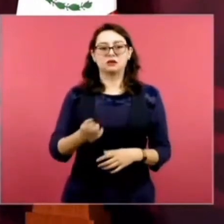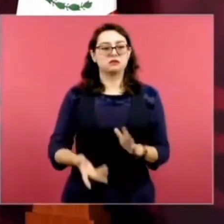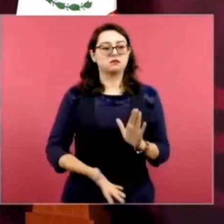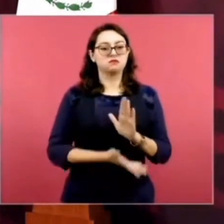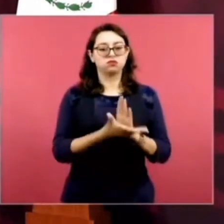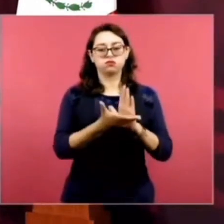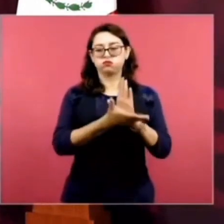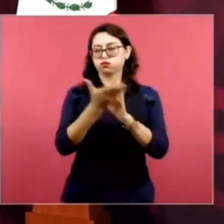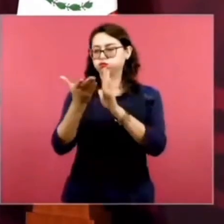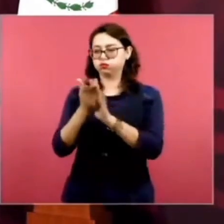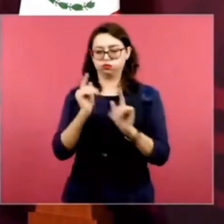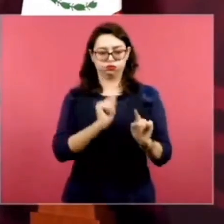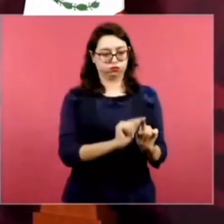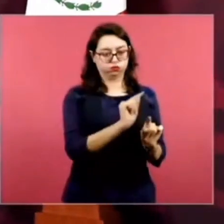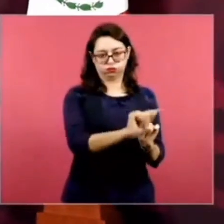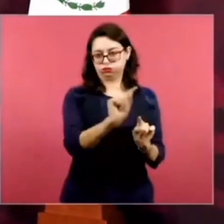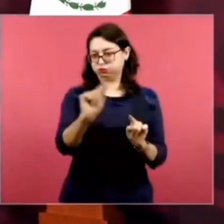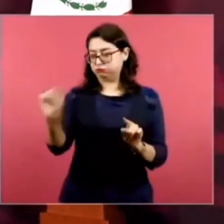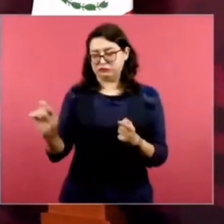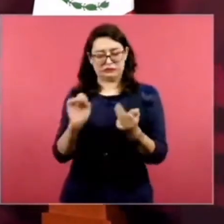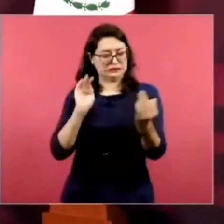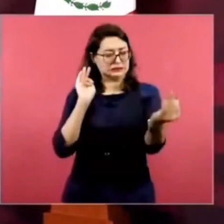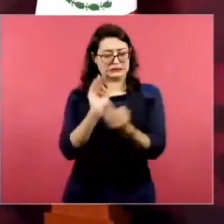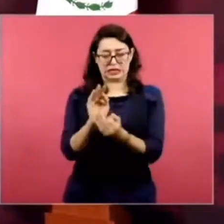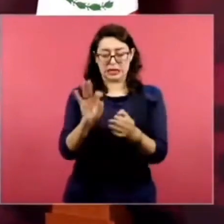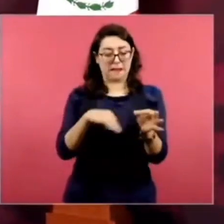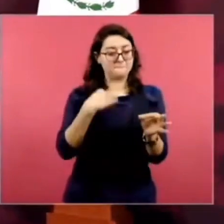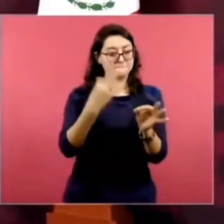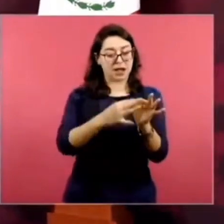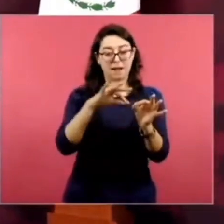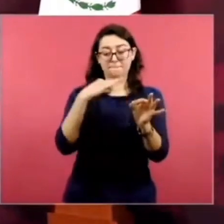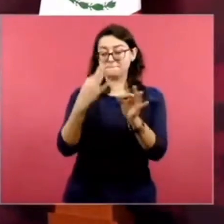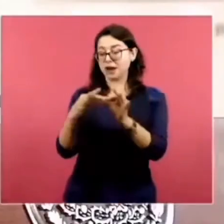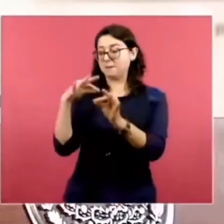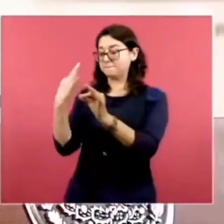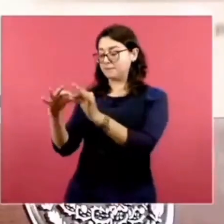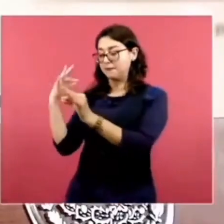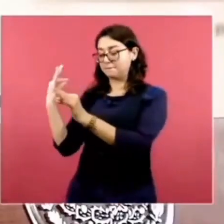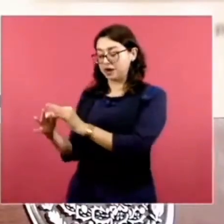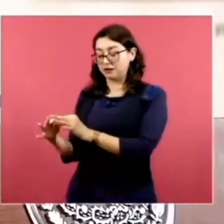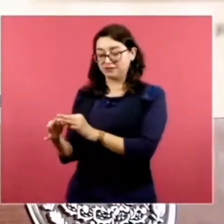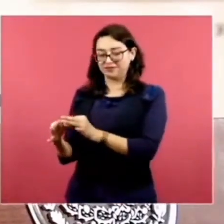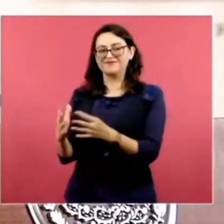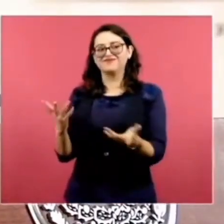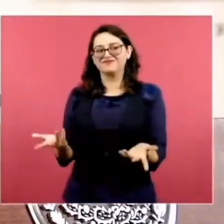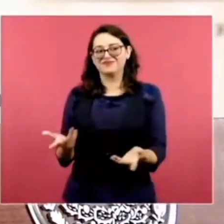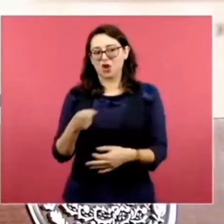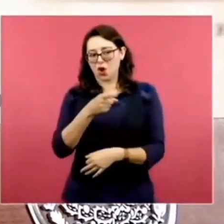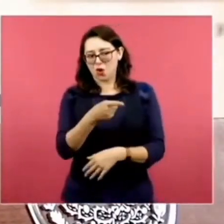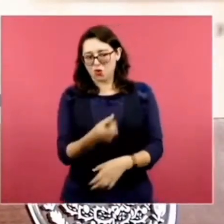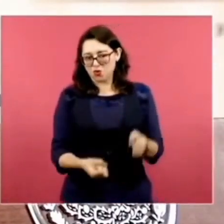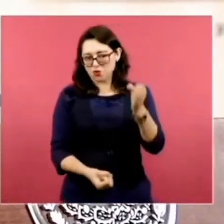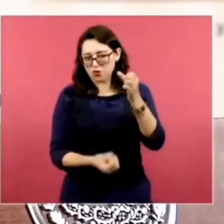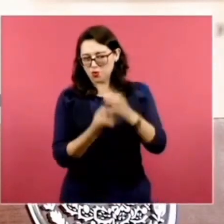pero estas dos obras que son necesarias, vamos a ver qué hacemos. si